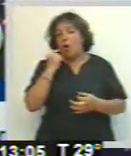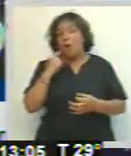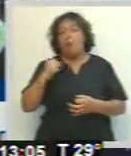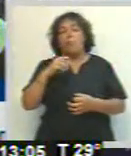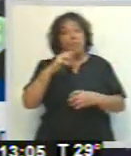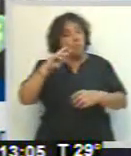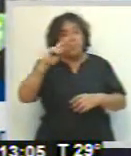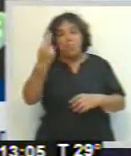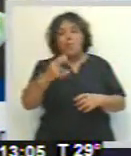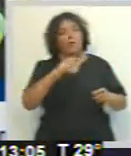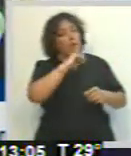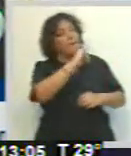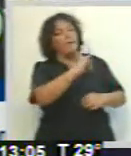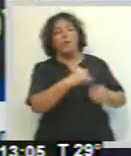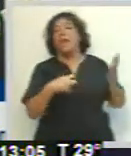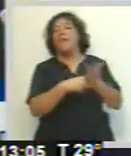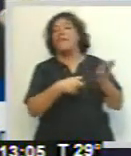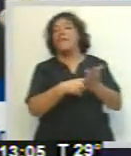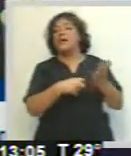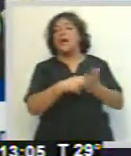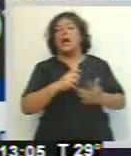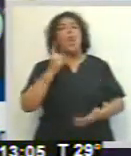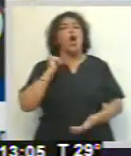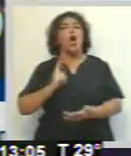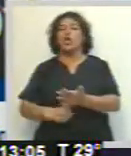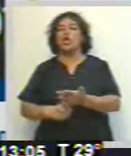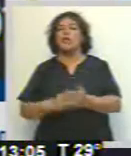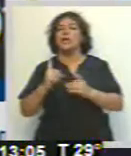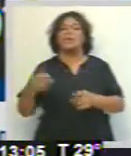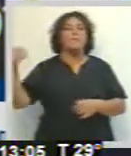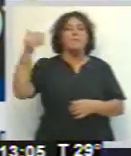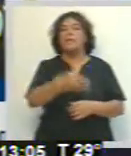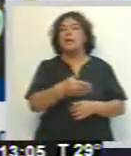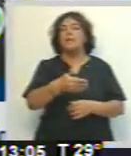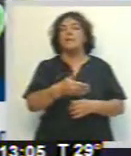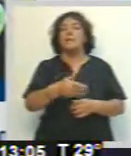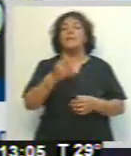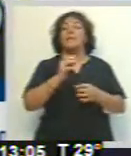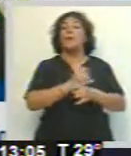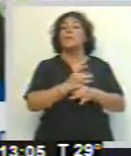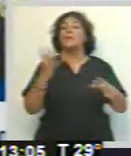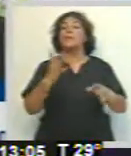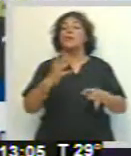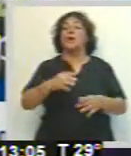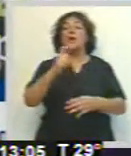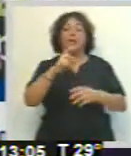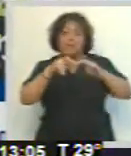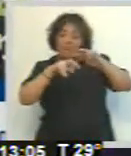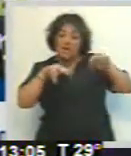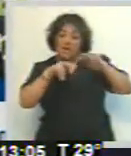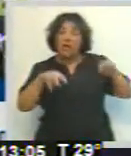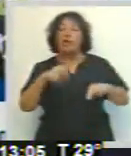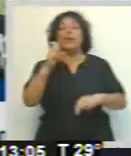informan esta situación al fiscal que interviene en la causa, quien ordena que además se haga presente en el lugar del hecho los profesionales del cuerpo de investigadores fiscales.